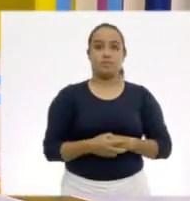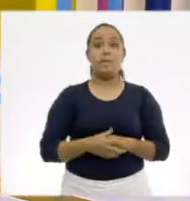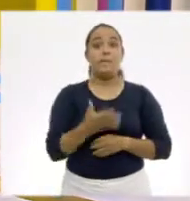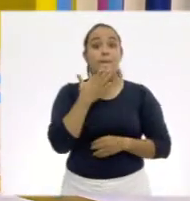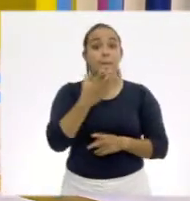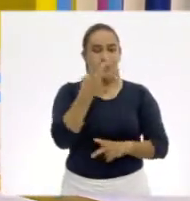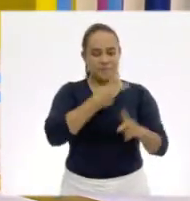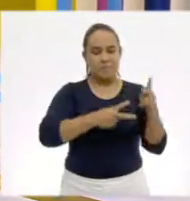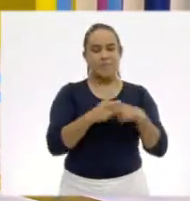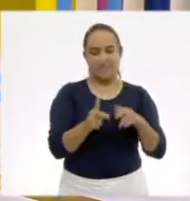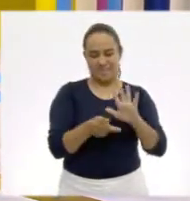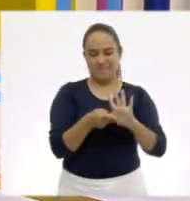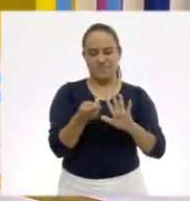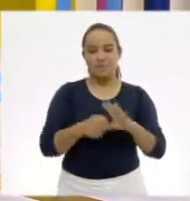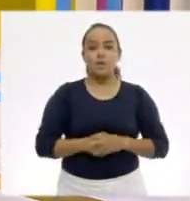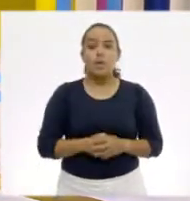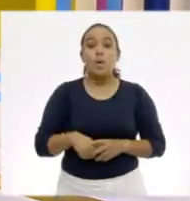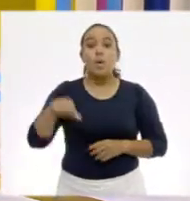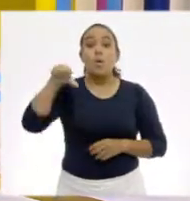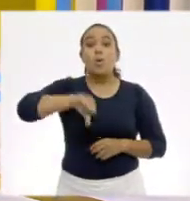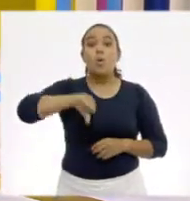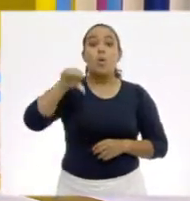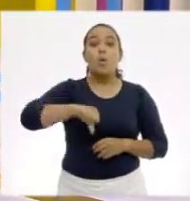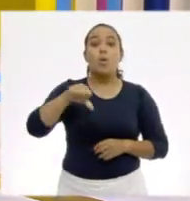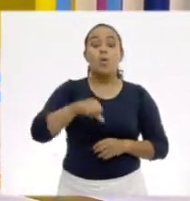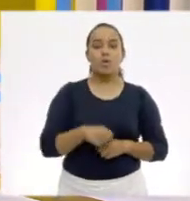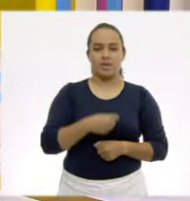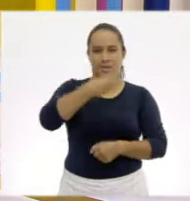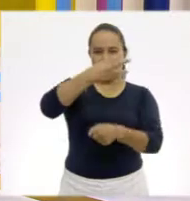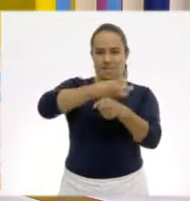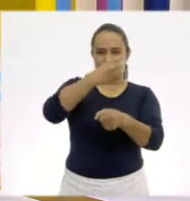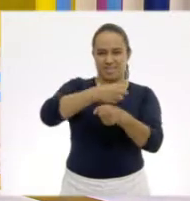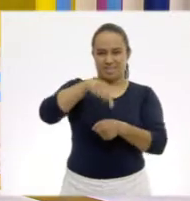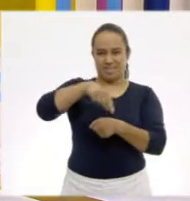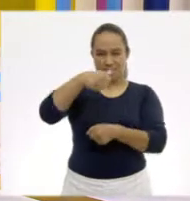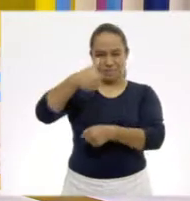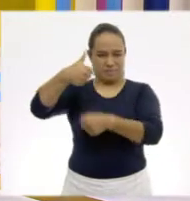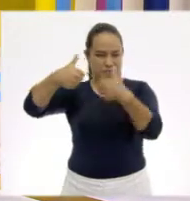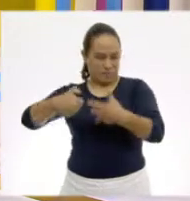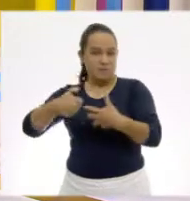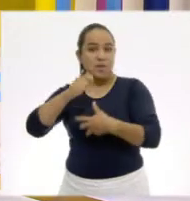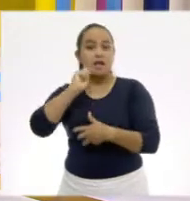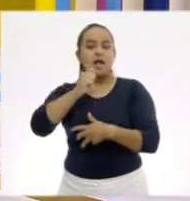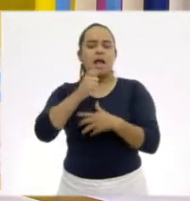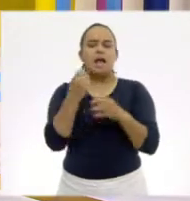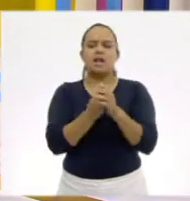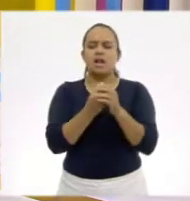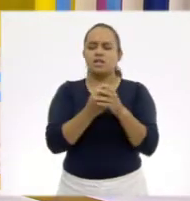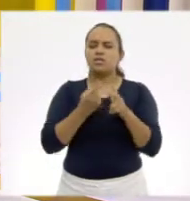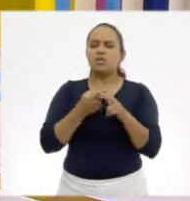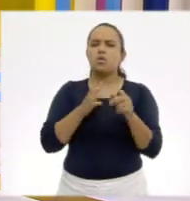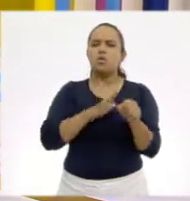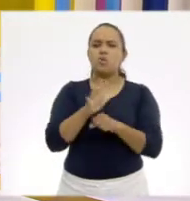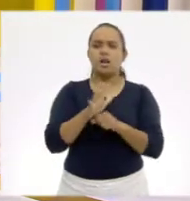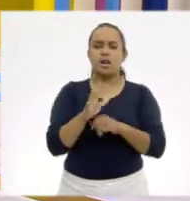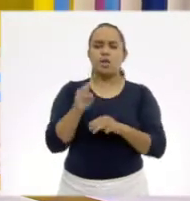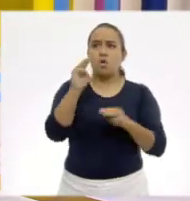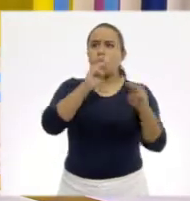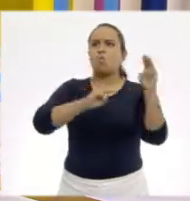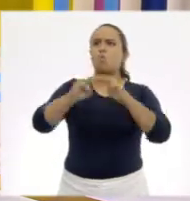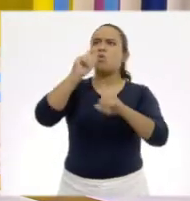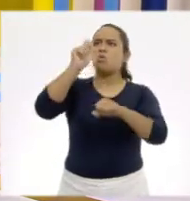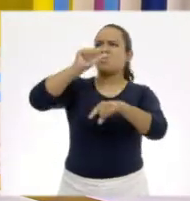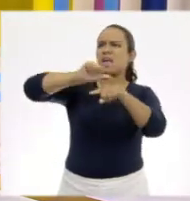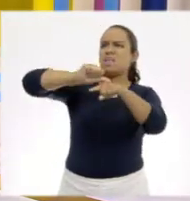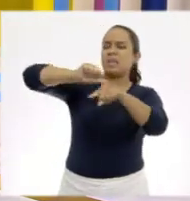Bienvenidos de nuevo. hoy tenemos aquí en tercer grado de primaria en la clase de matemáticas el tema Las Montañas Más